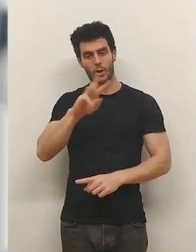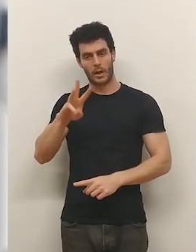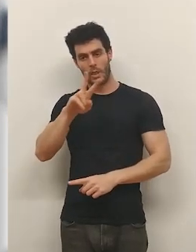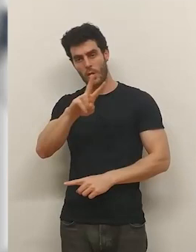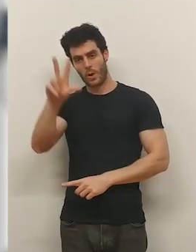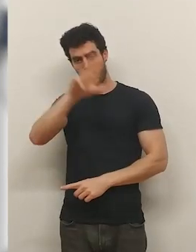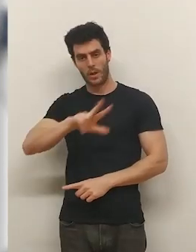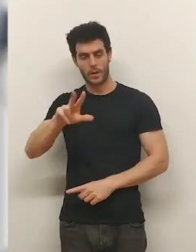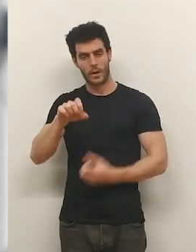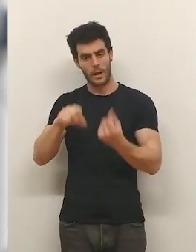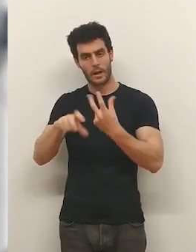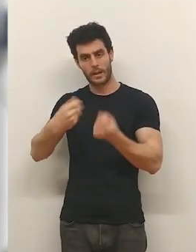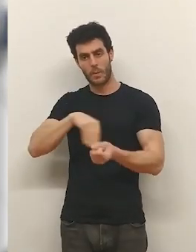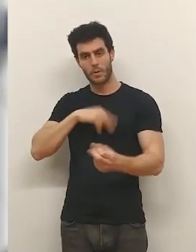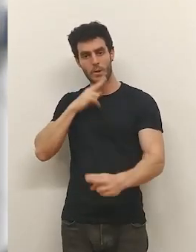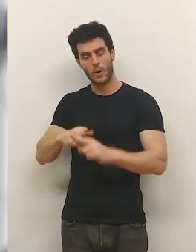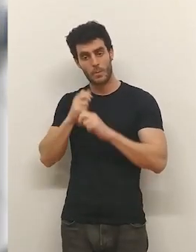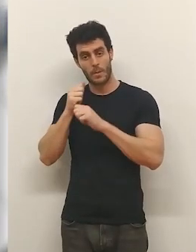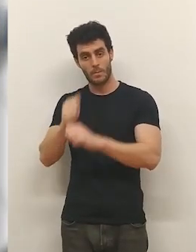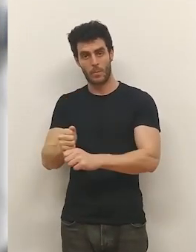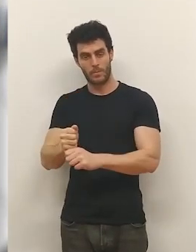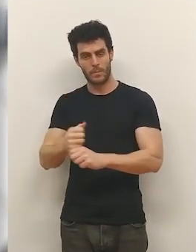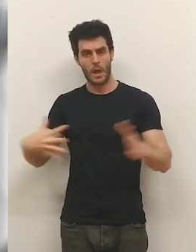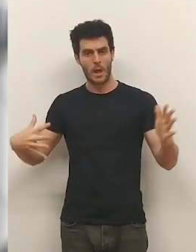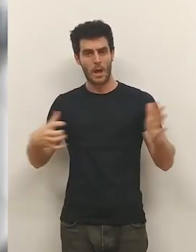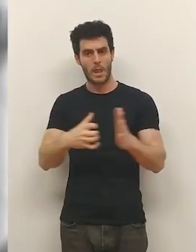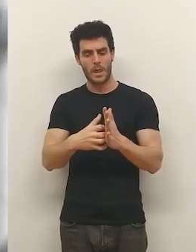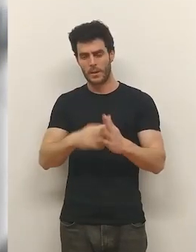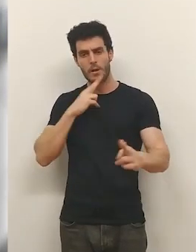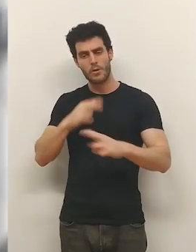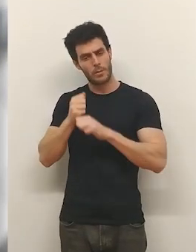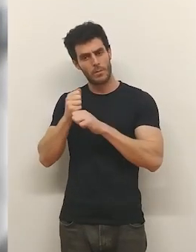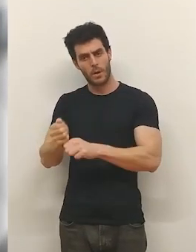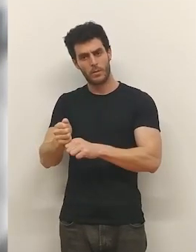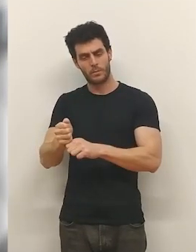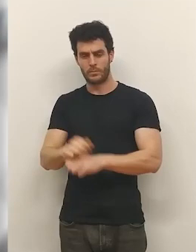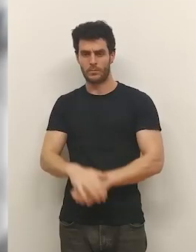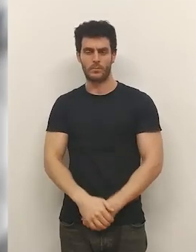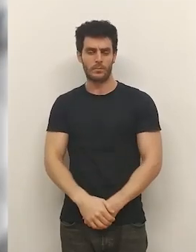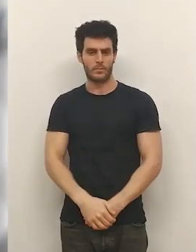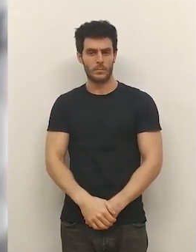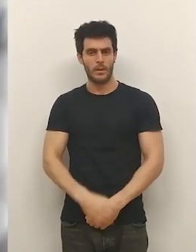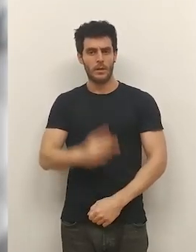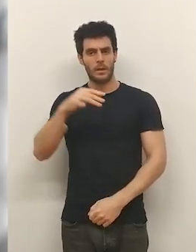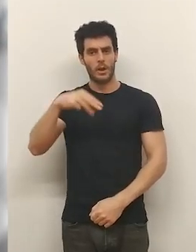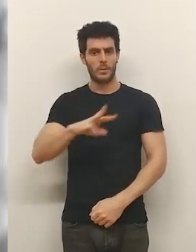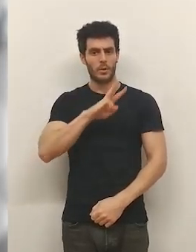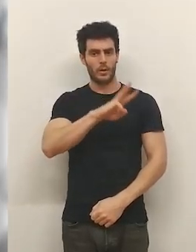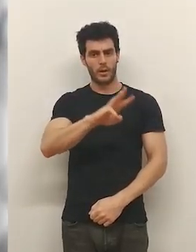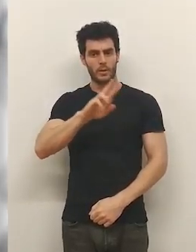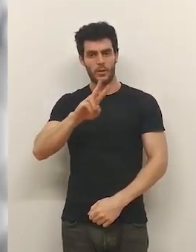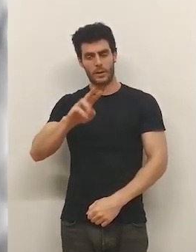232... ...la carretera de la muerte... ...la tragedia lleva su nombre y también su apellido... ...kilómetro